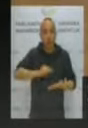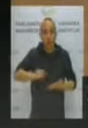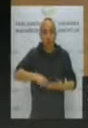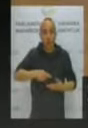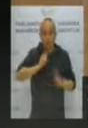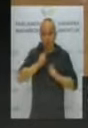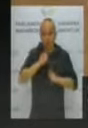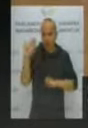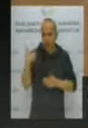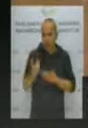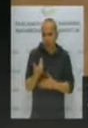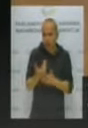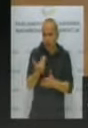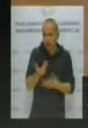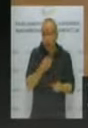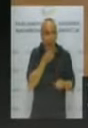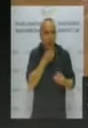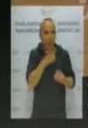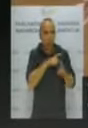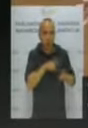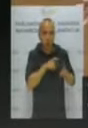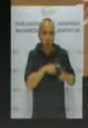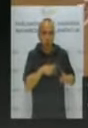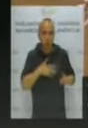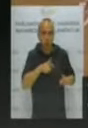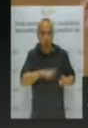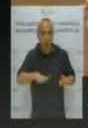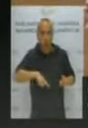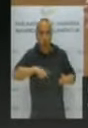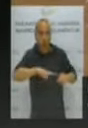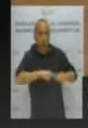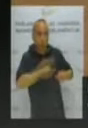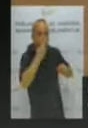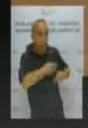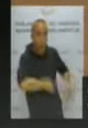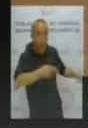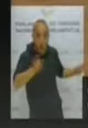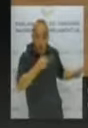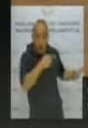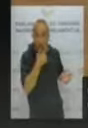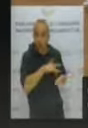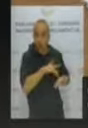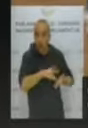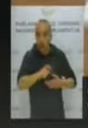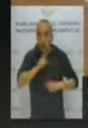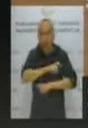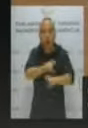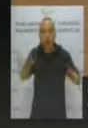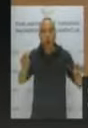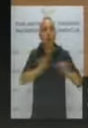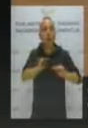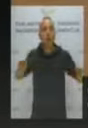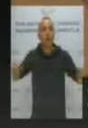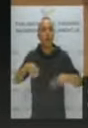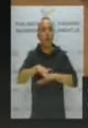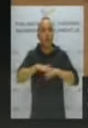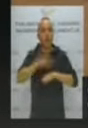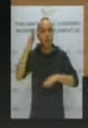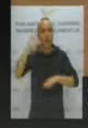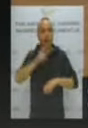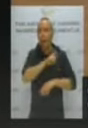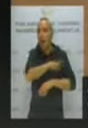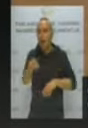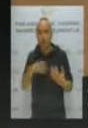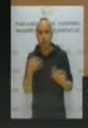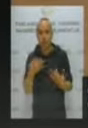cuando todos los datos informáticos de los ciudadanos estaban al aire. ¿Al aire? ¿De quién estaba informando el gobierno de Navarra? Pues